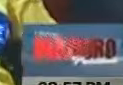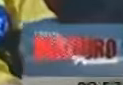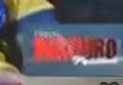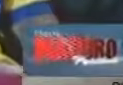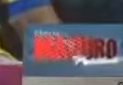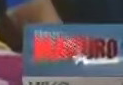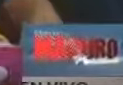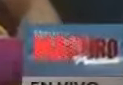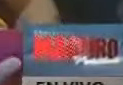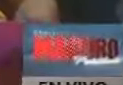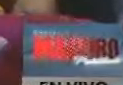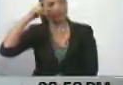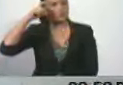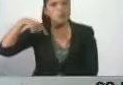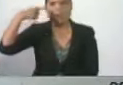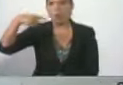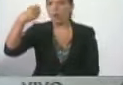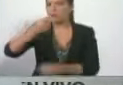alineados.